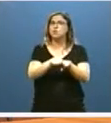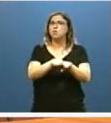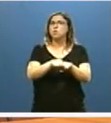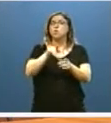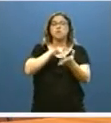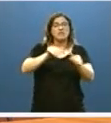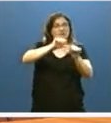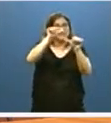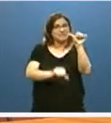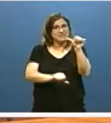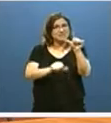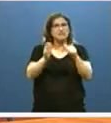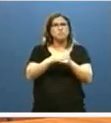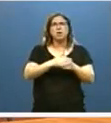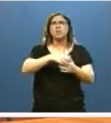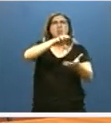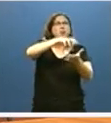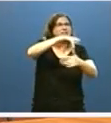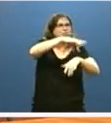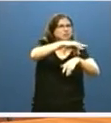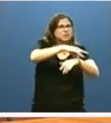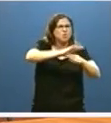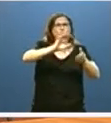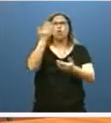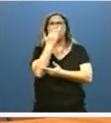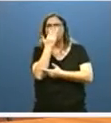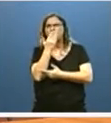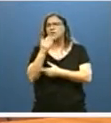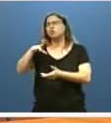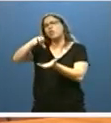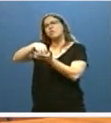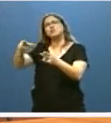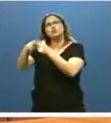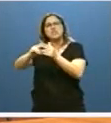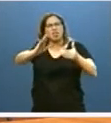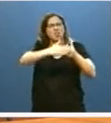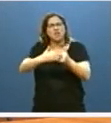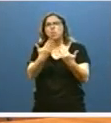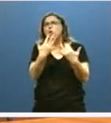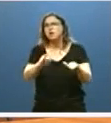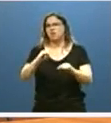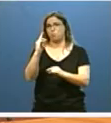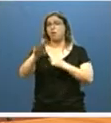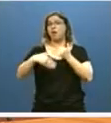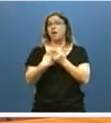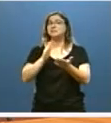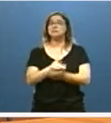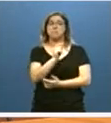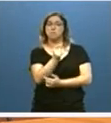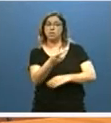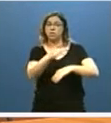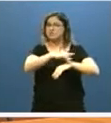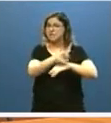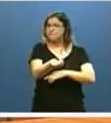motivo de la crisis ni un solo centro sanitario, educativo o social. Y que incluso hayamos podido ampliar prestaciones sanitarias,